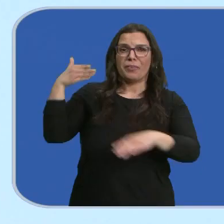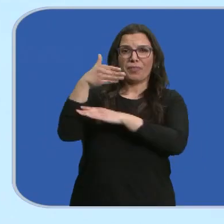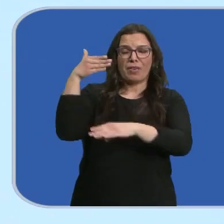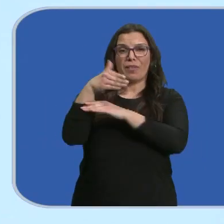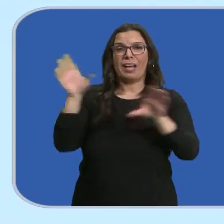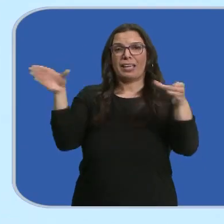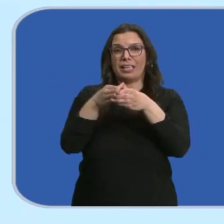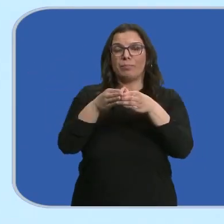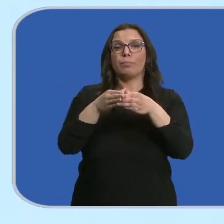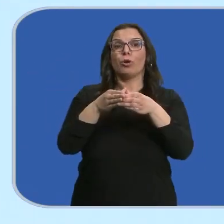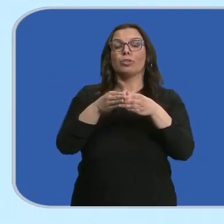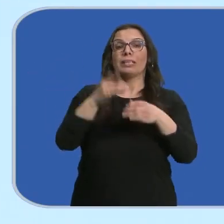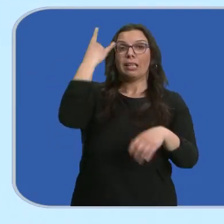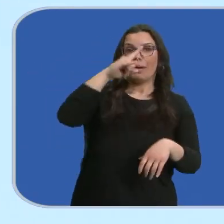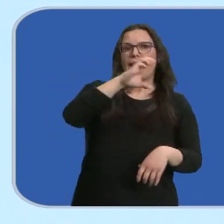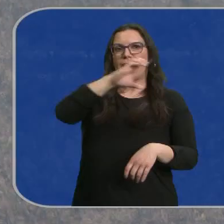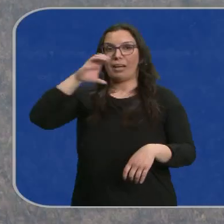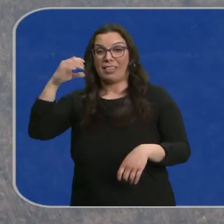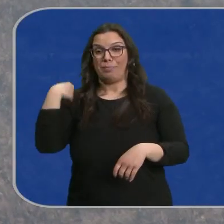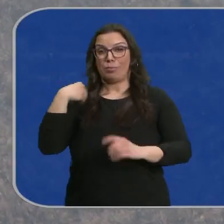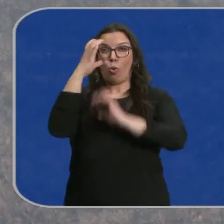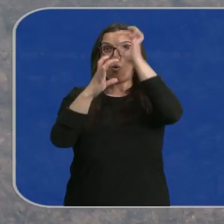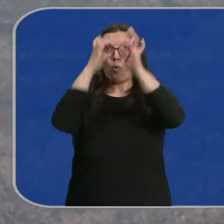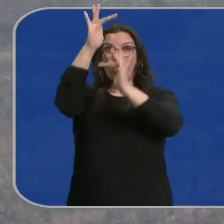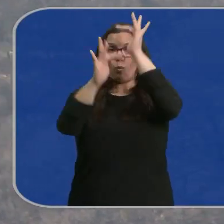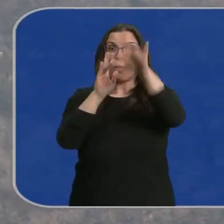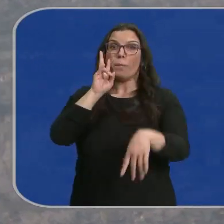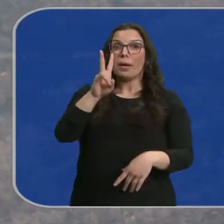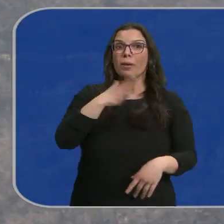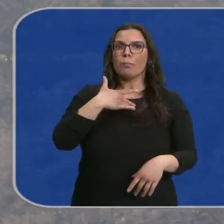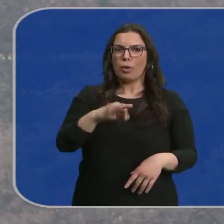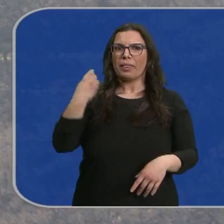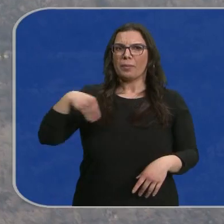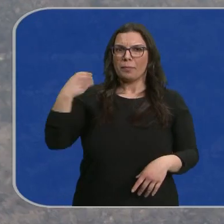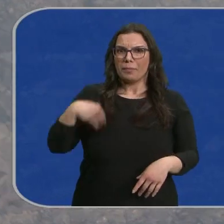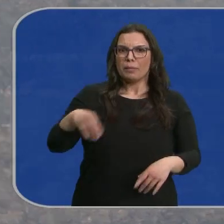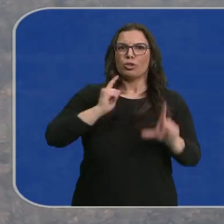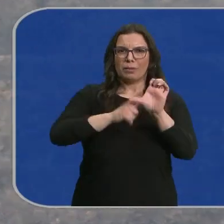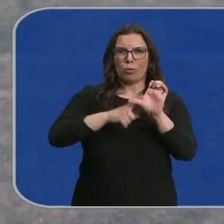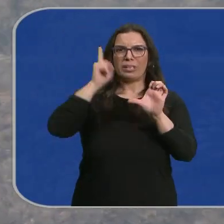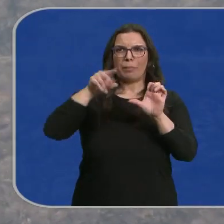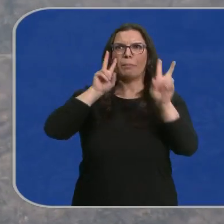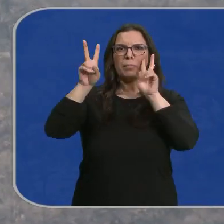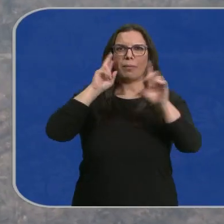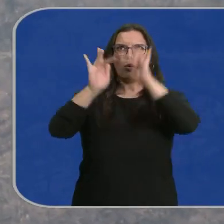extinción de Salamanca y Cáceres, de hecho la columna de humo podía divisarse desde distintos puntos de Extremadura.